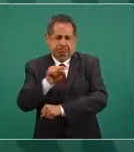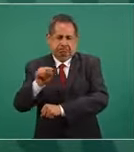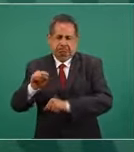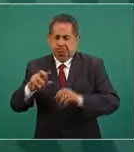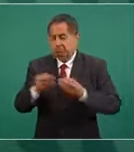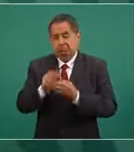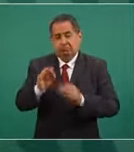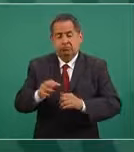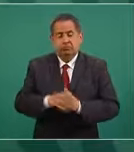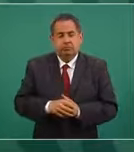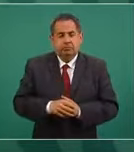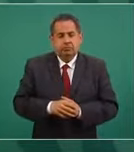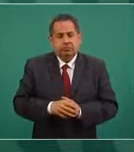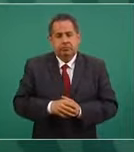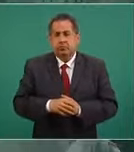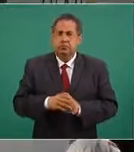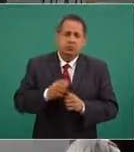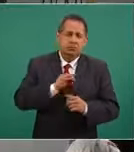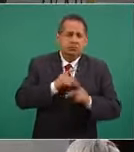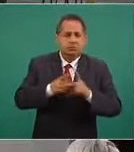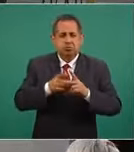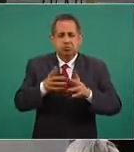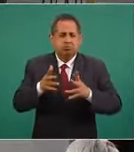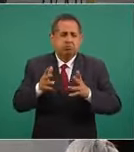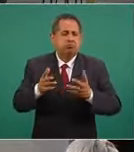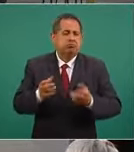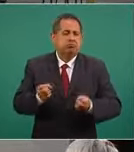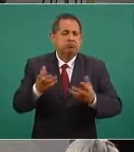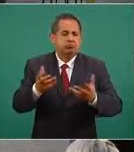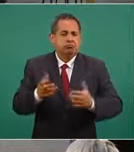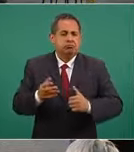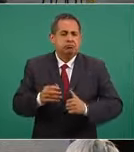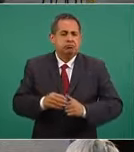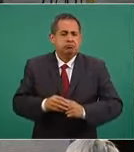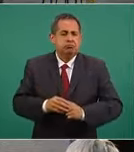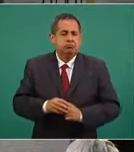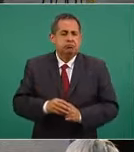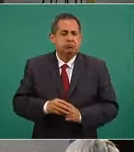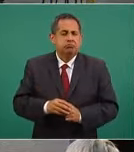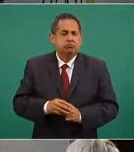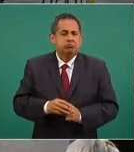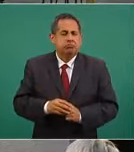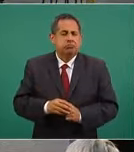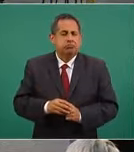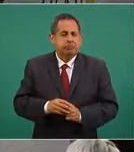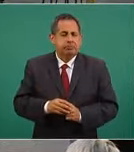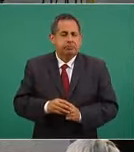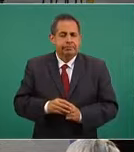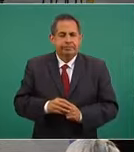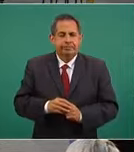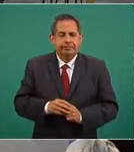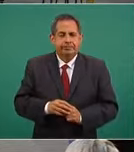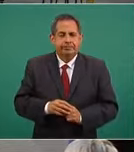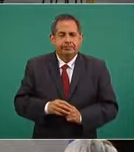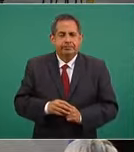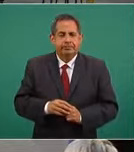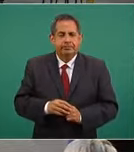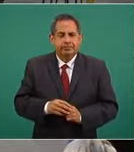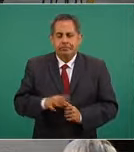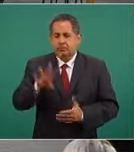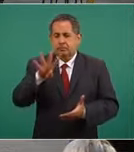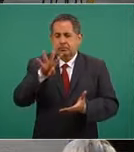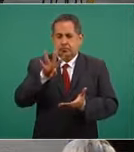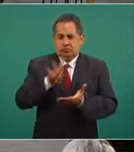Les decía que traíamos un promedio de 4